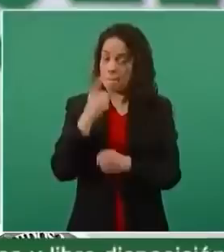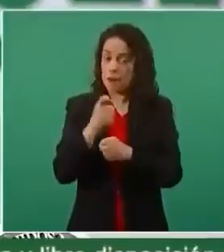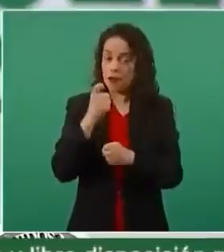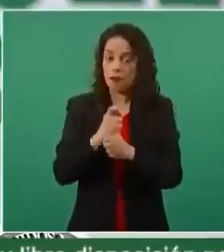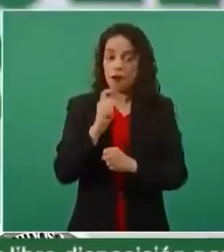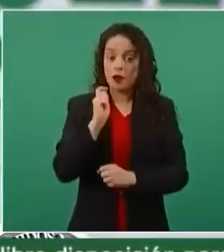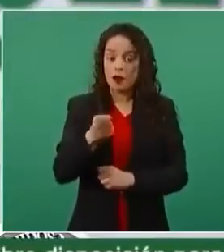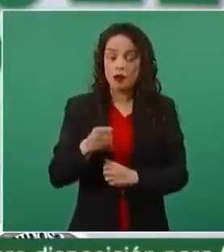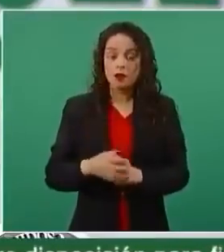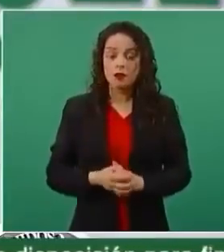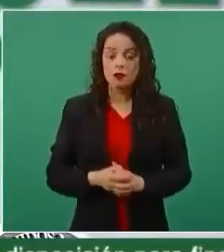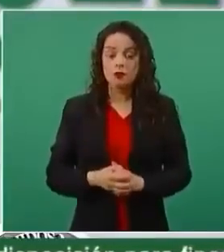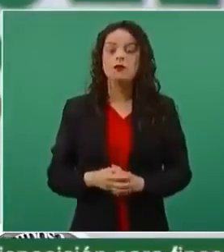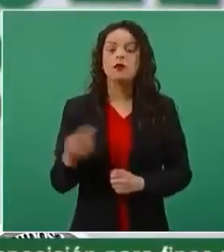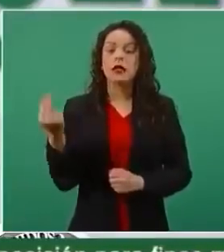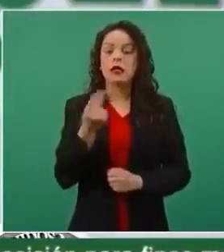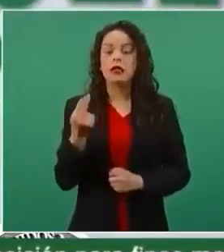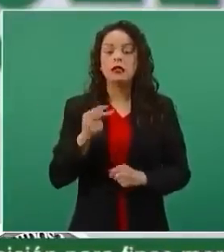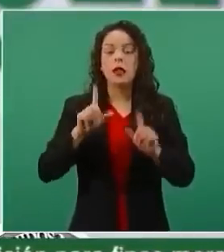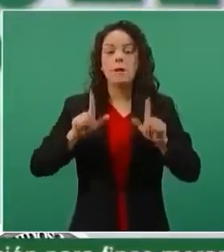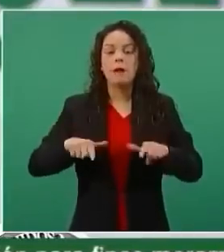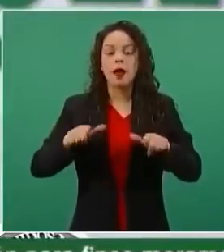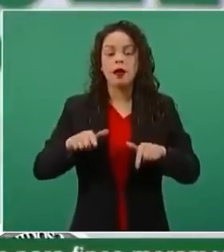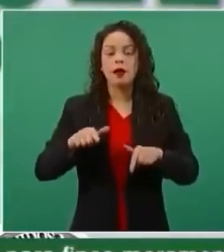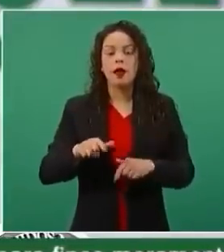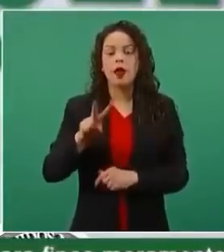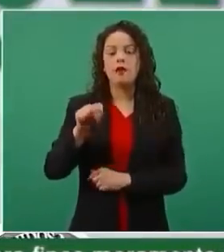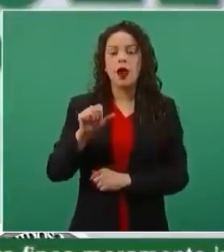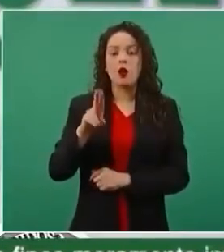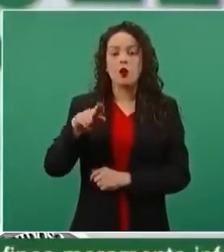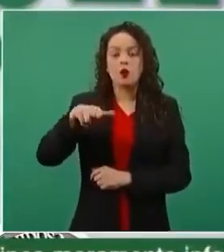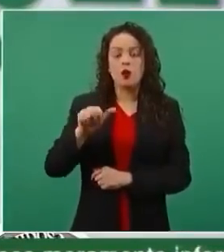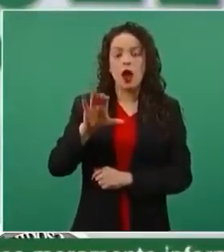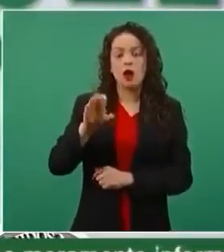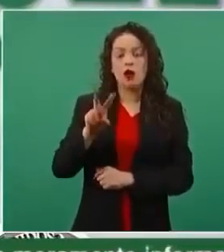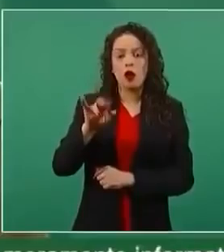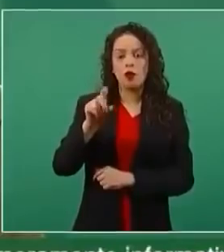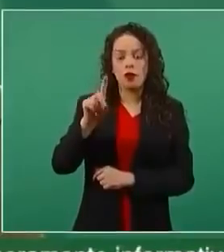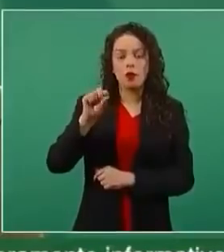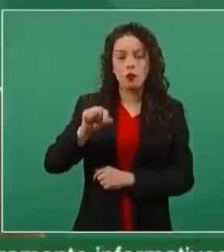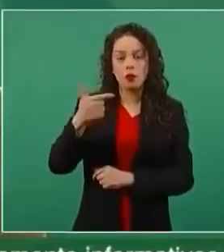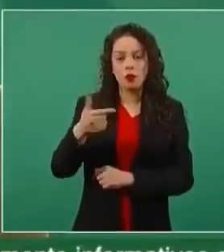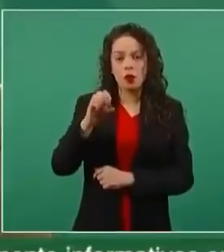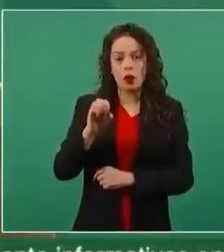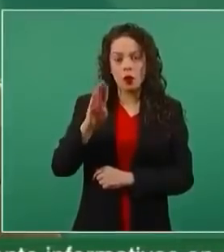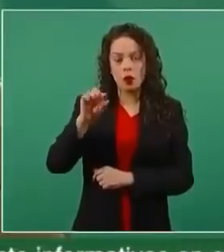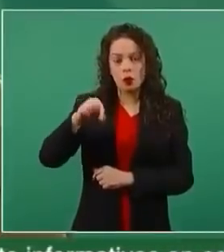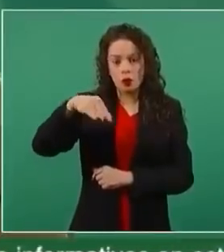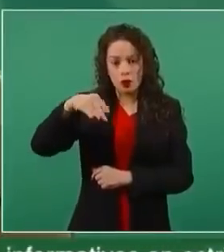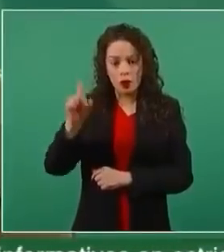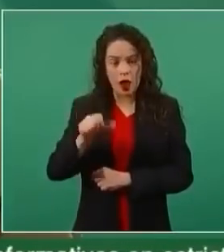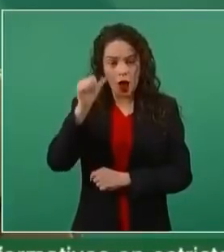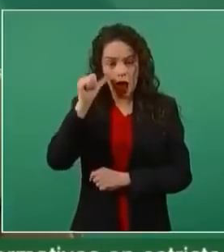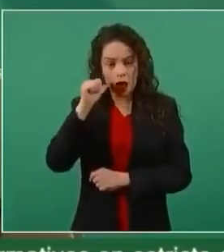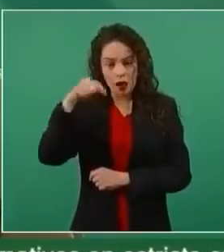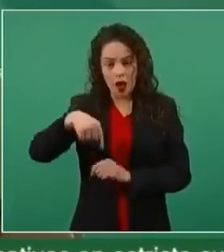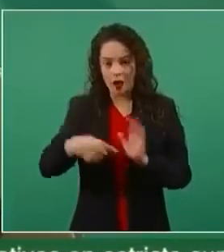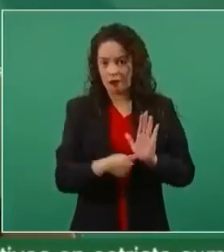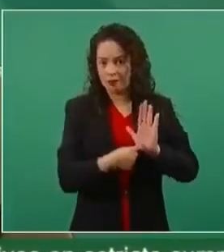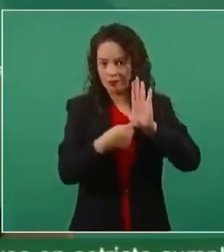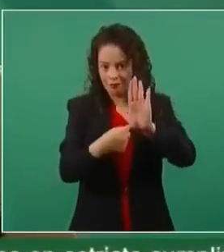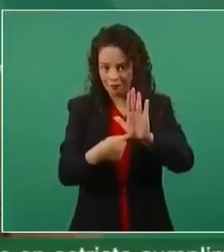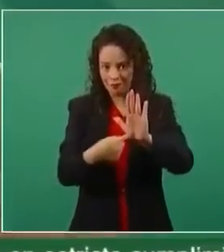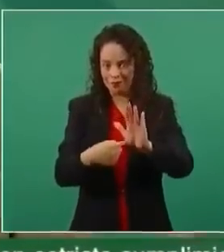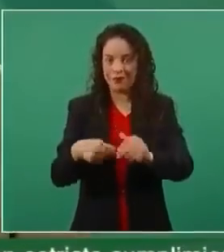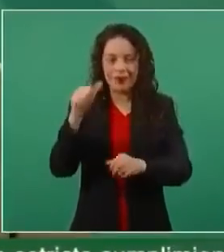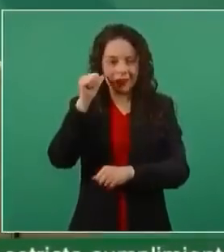a entrar a la página vacunacovid.gov.mx, que se presentó también ayer durante la conferencia vespertina,